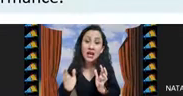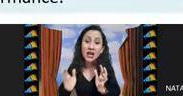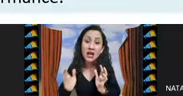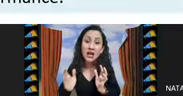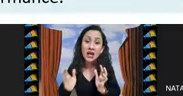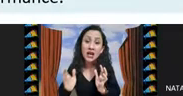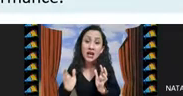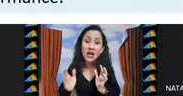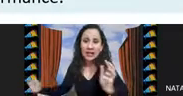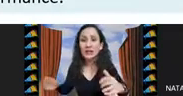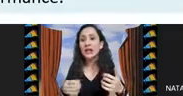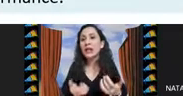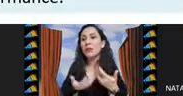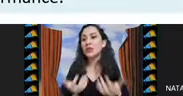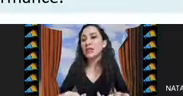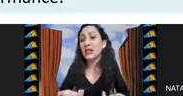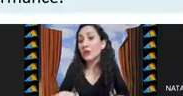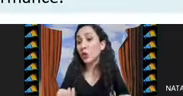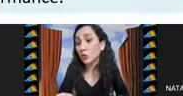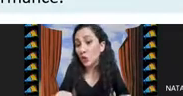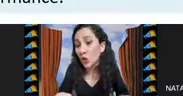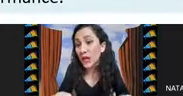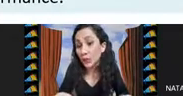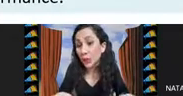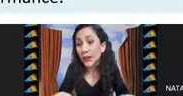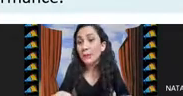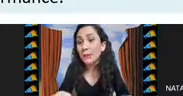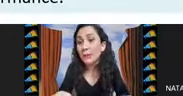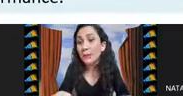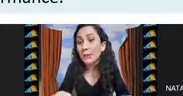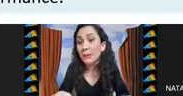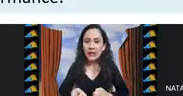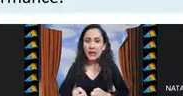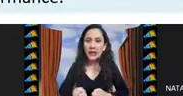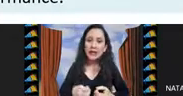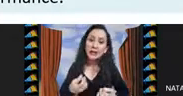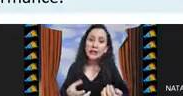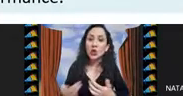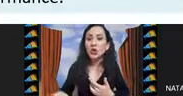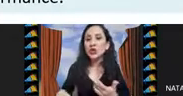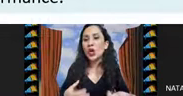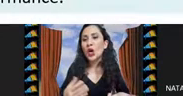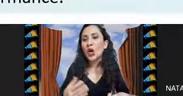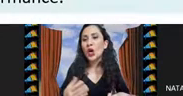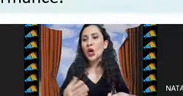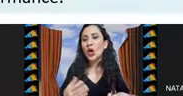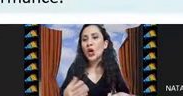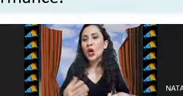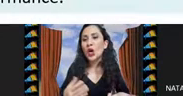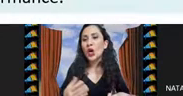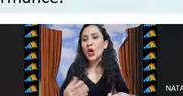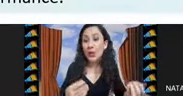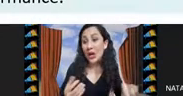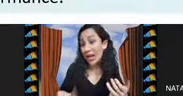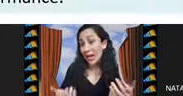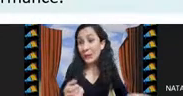final voy a dar una salida que la salida pues va a ser la solución al problema y esa solución pues pudiera ser buena